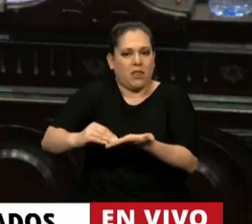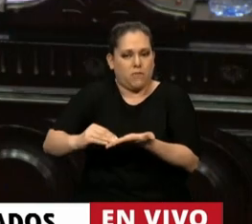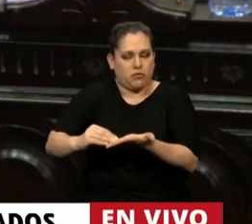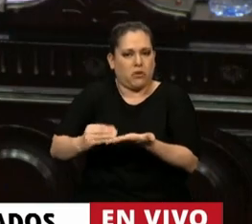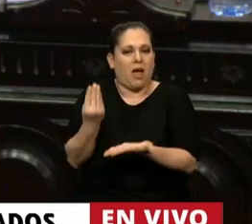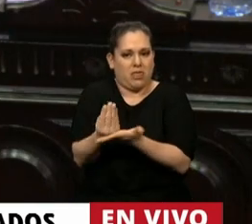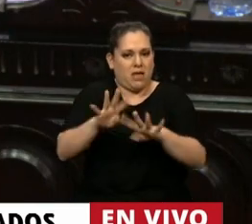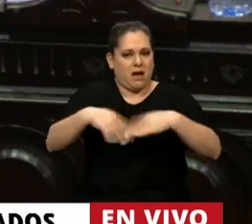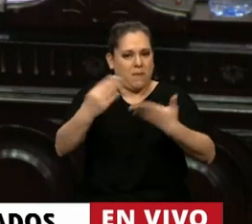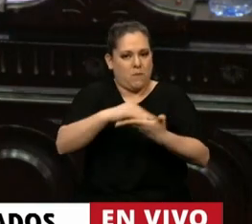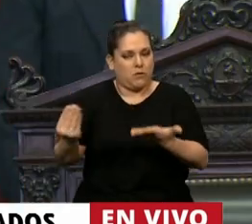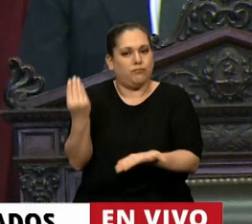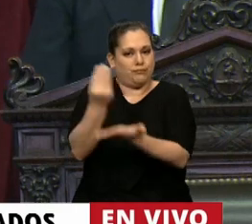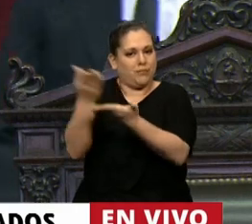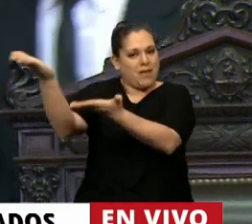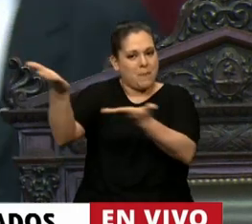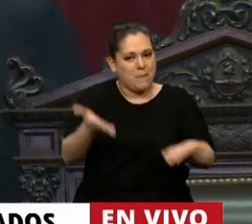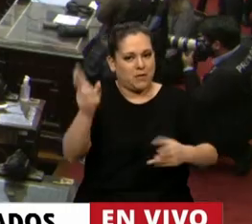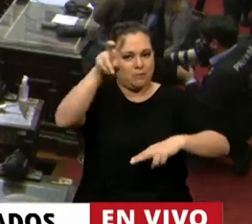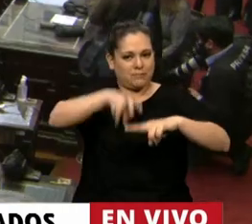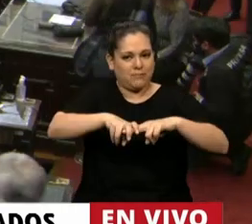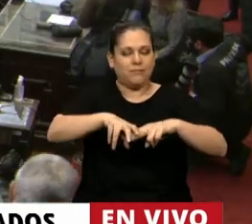al cuerpo, la invito a ocupar su banca.